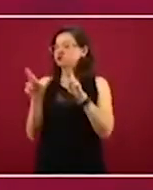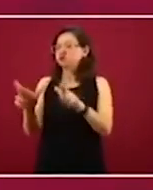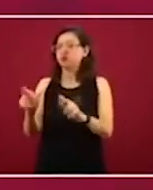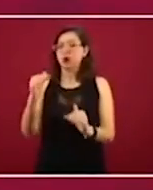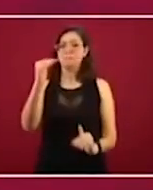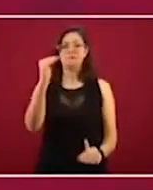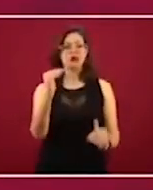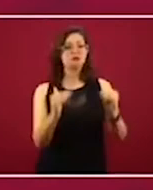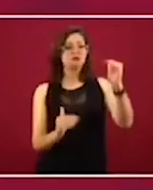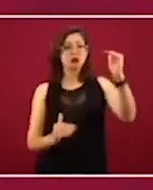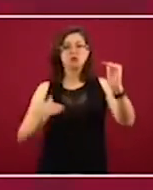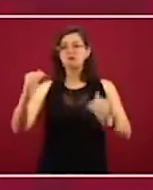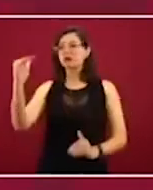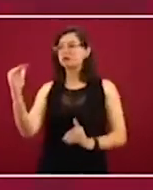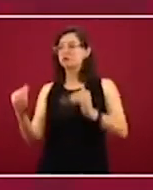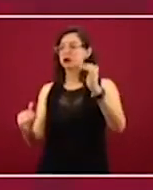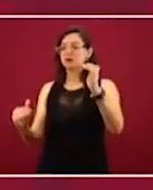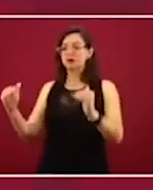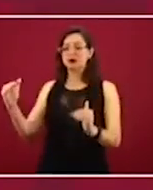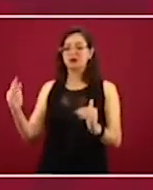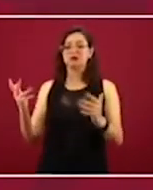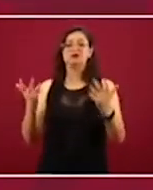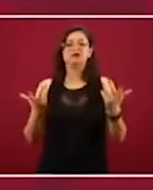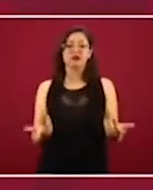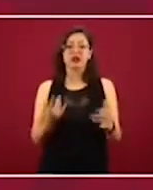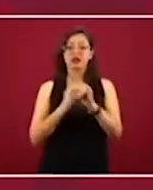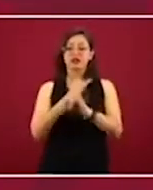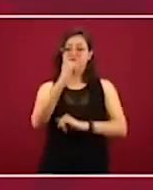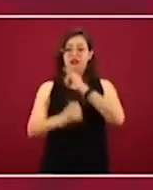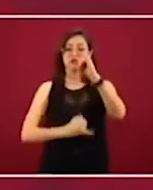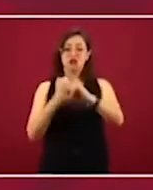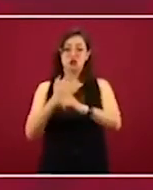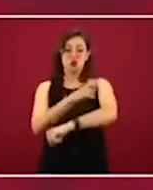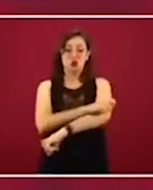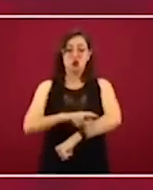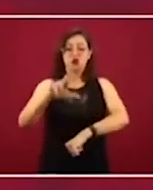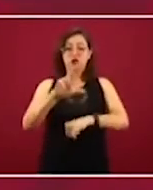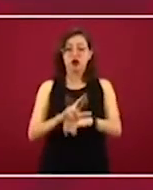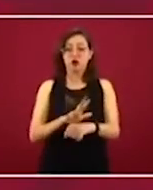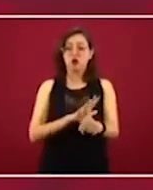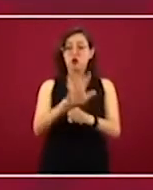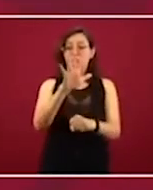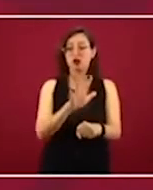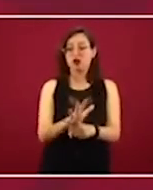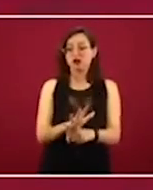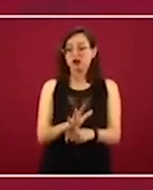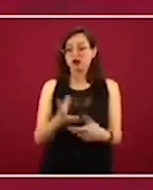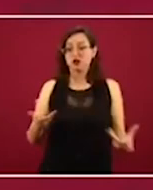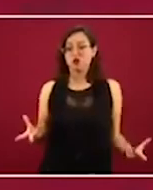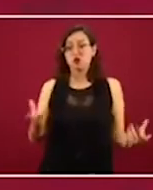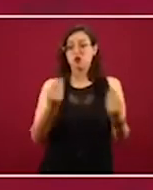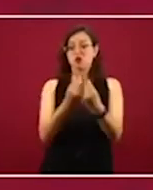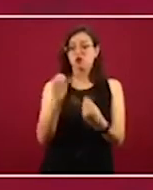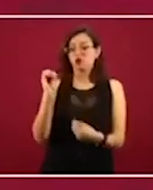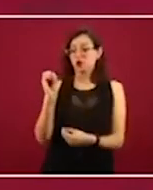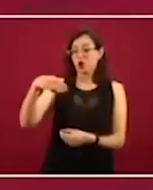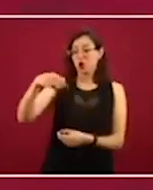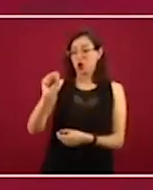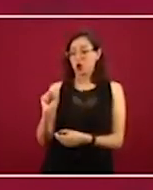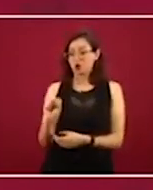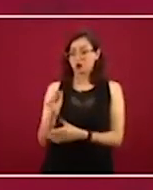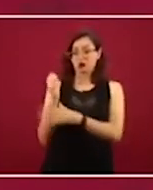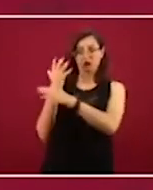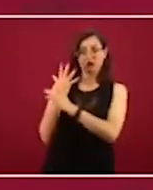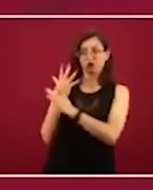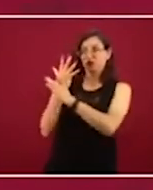conversación del día de hoy la coordinación internacional era Organización Mundial de la Salud, va a seguir siéndolo